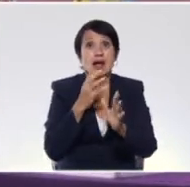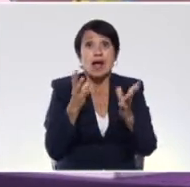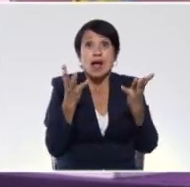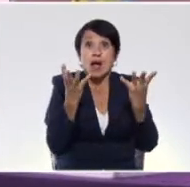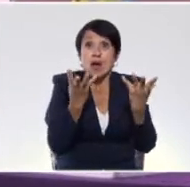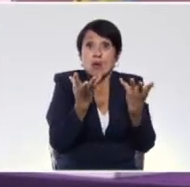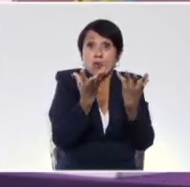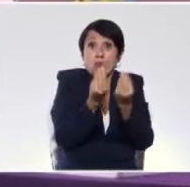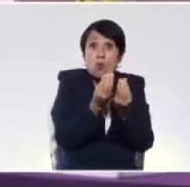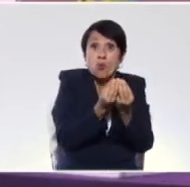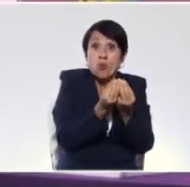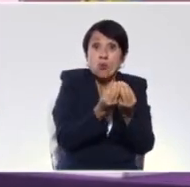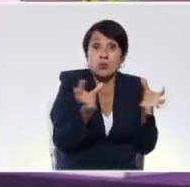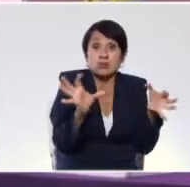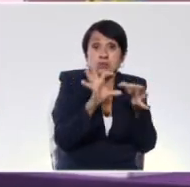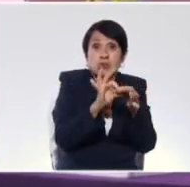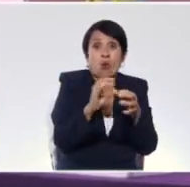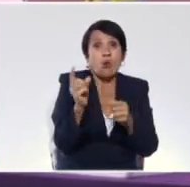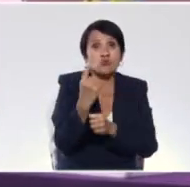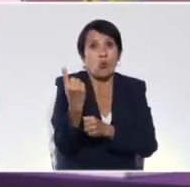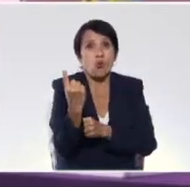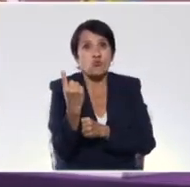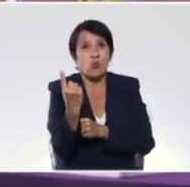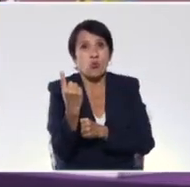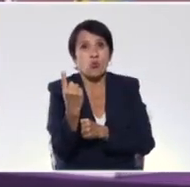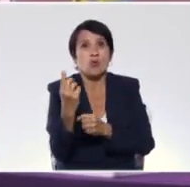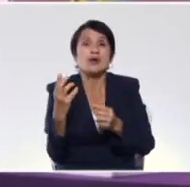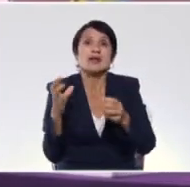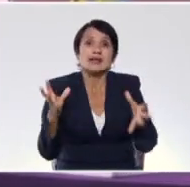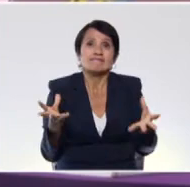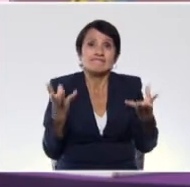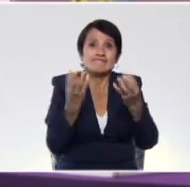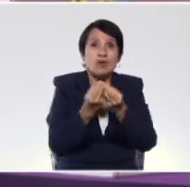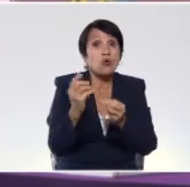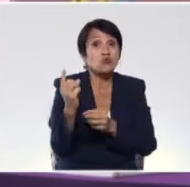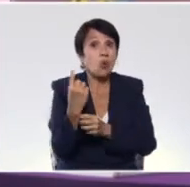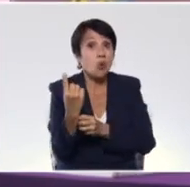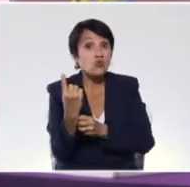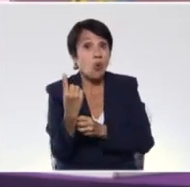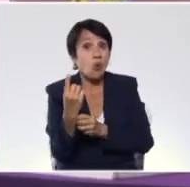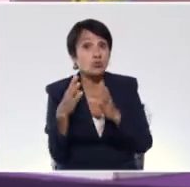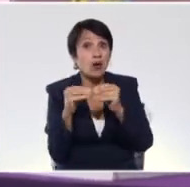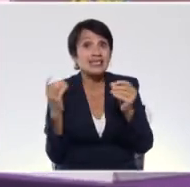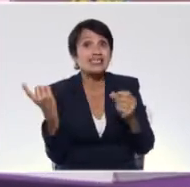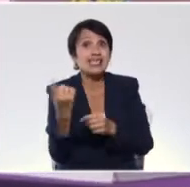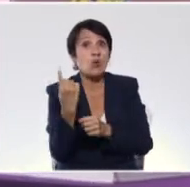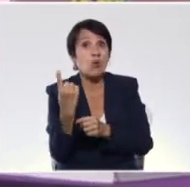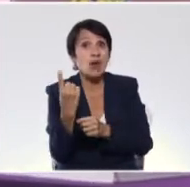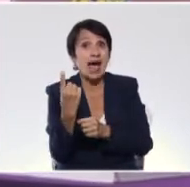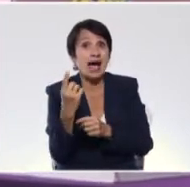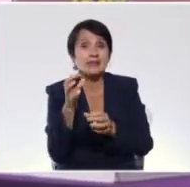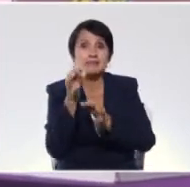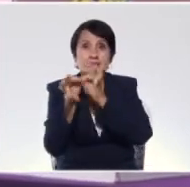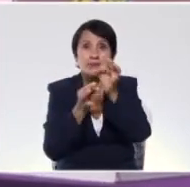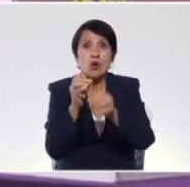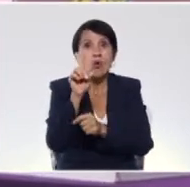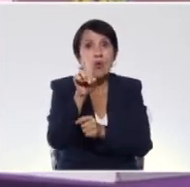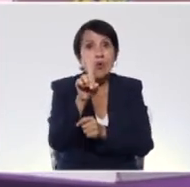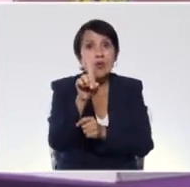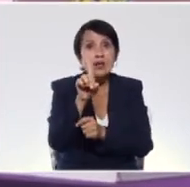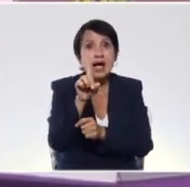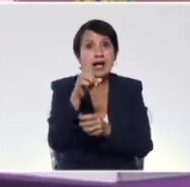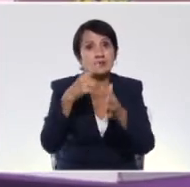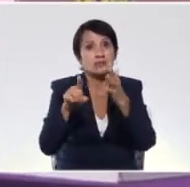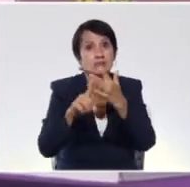o singular, en los sustantivos singulares, por supuesto, es cuando hablamos de una sola cosa,